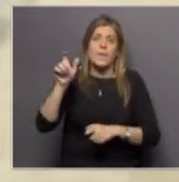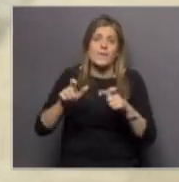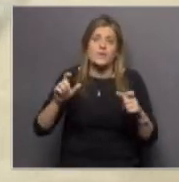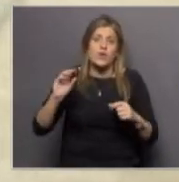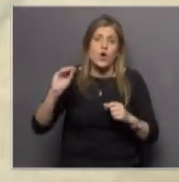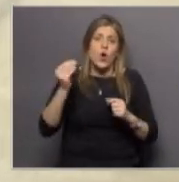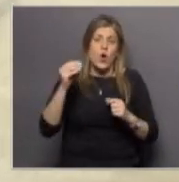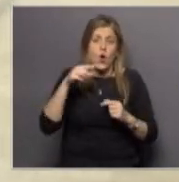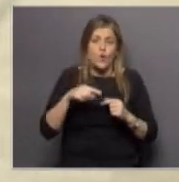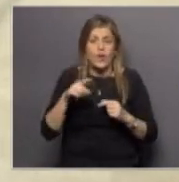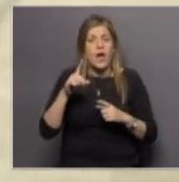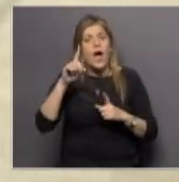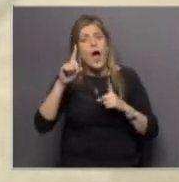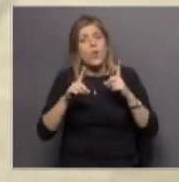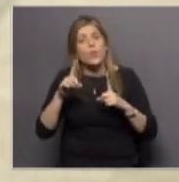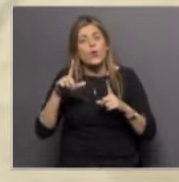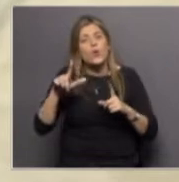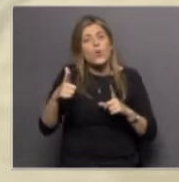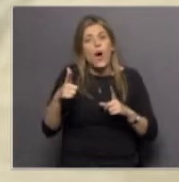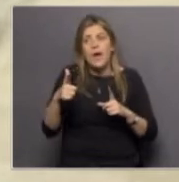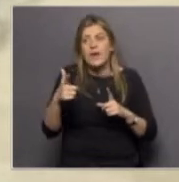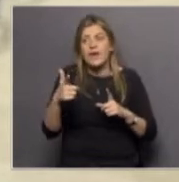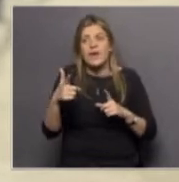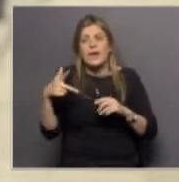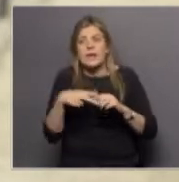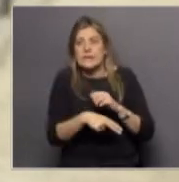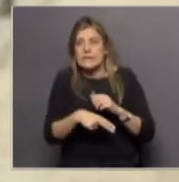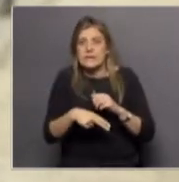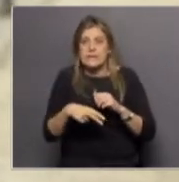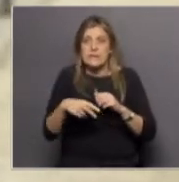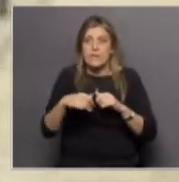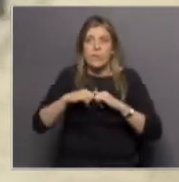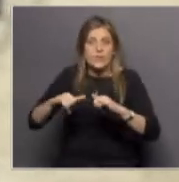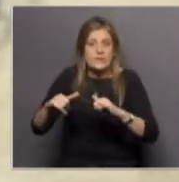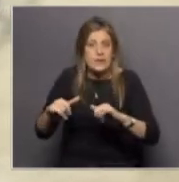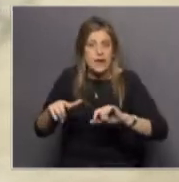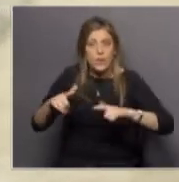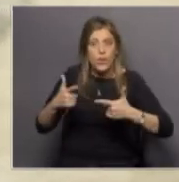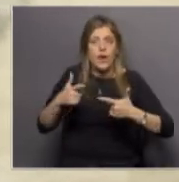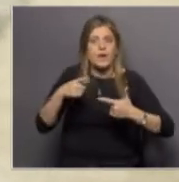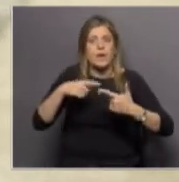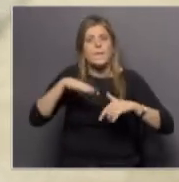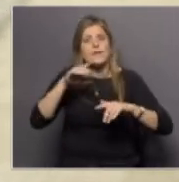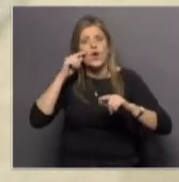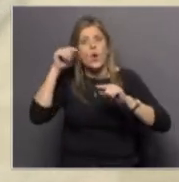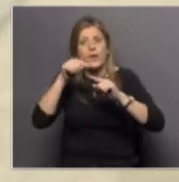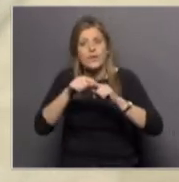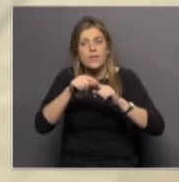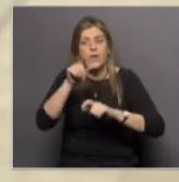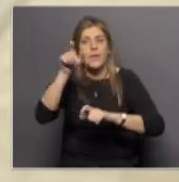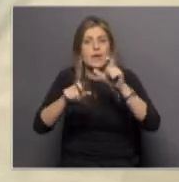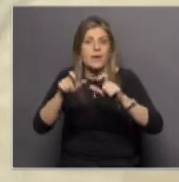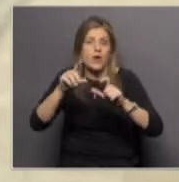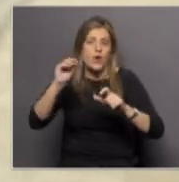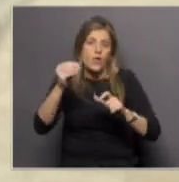en los lugares donde no hay mucha restricción en la promoción en la publicidad o en el patrocinio están dirigidos a ese público que